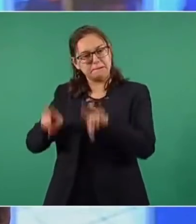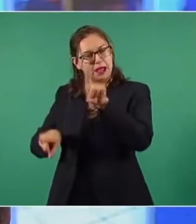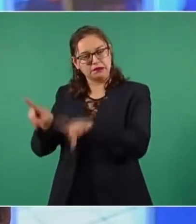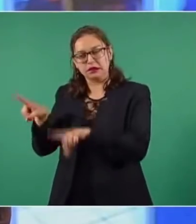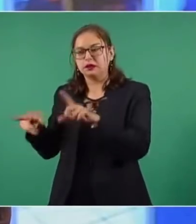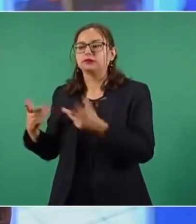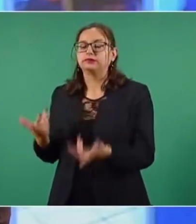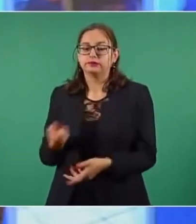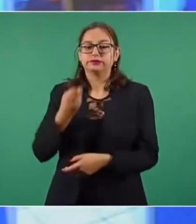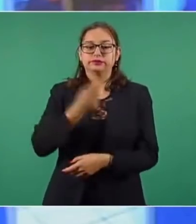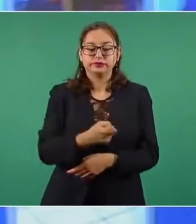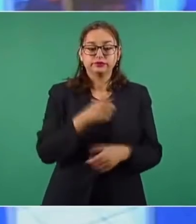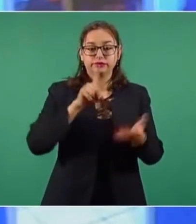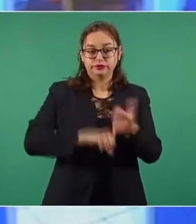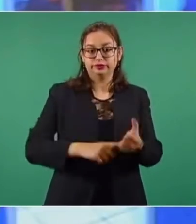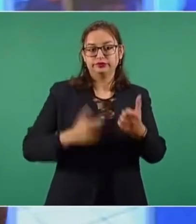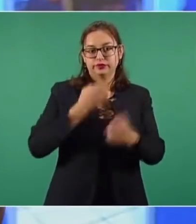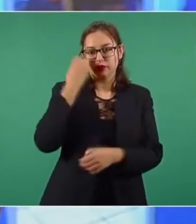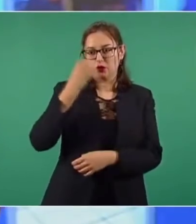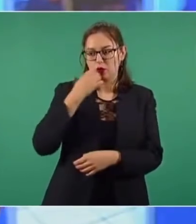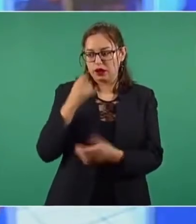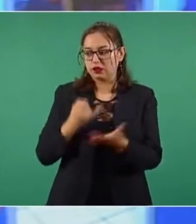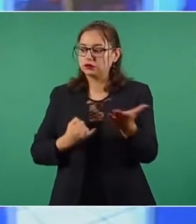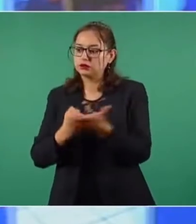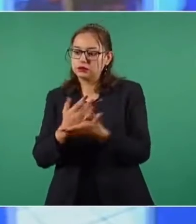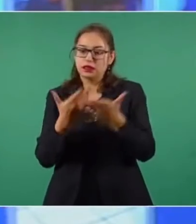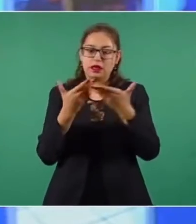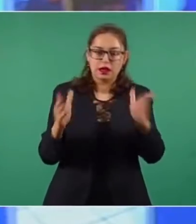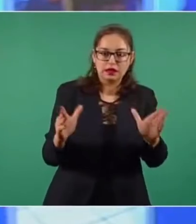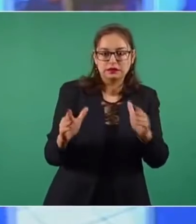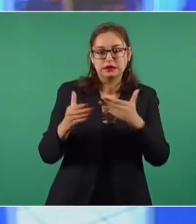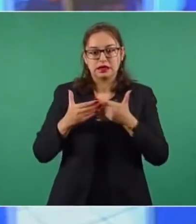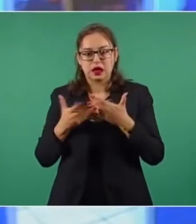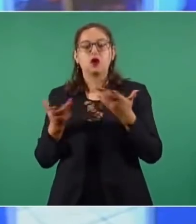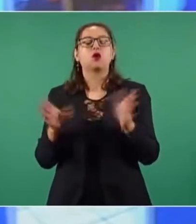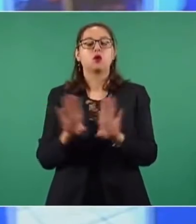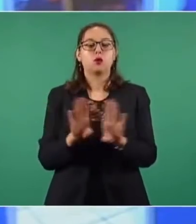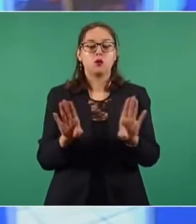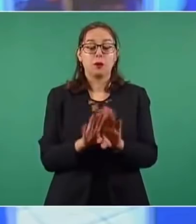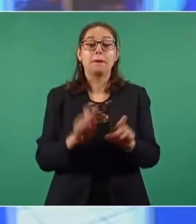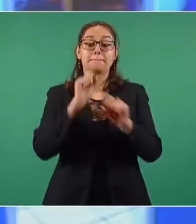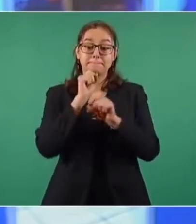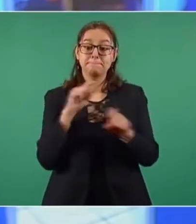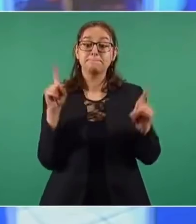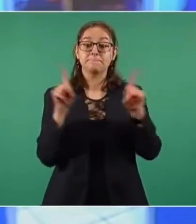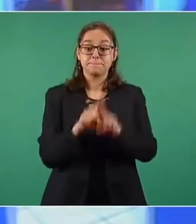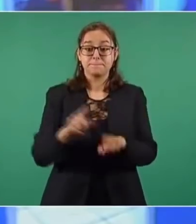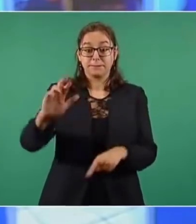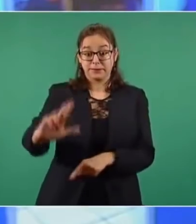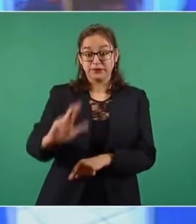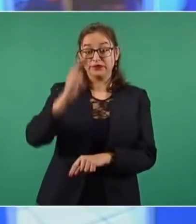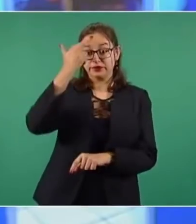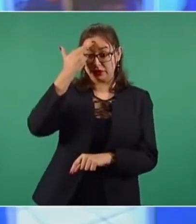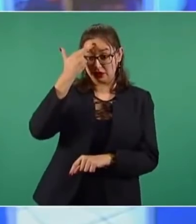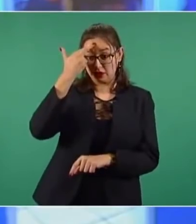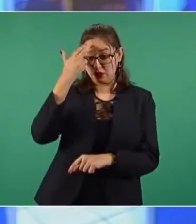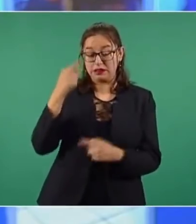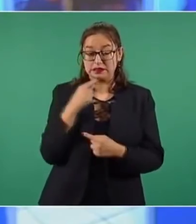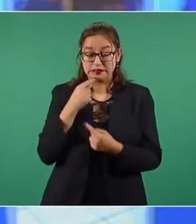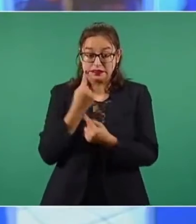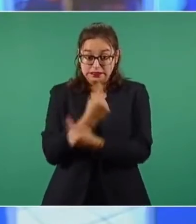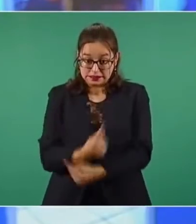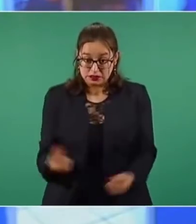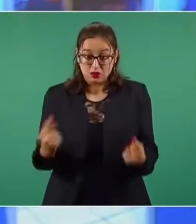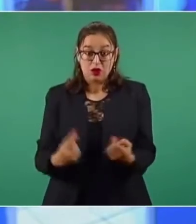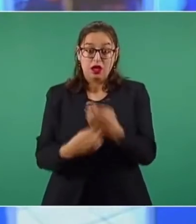precautorias. También les recuerdo que en el afán efectivamente de que no exista niño que no tenga ese derecho